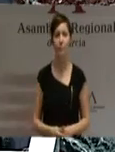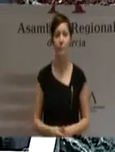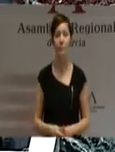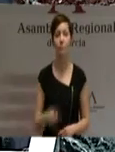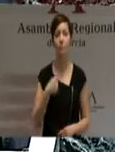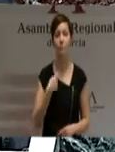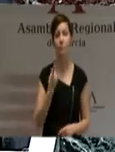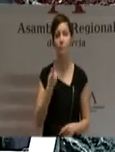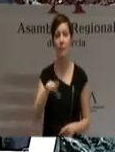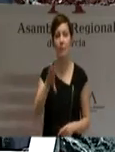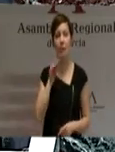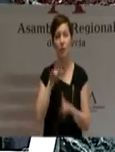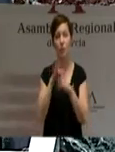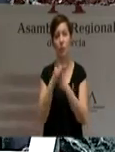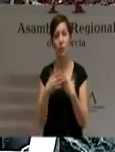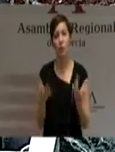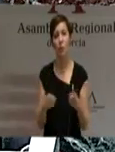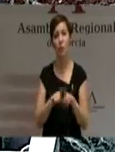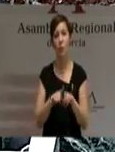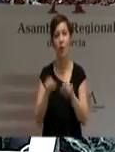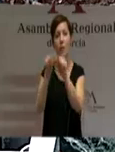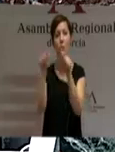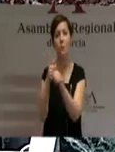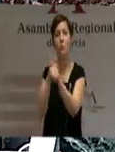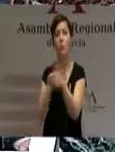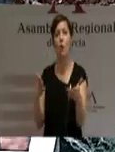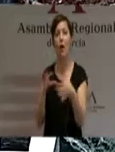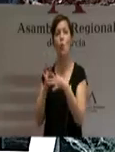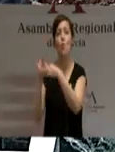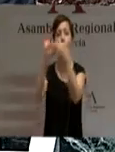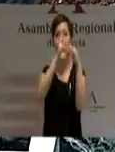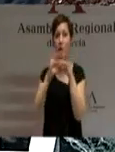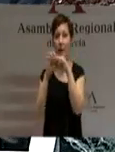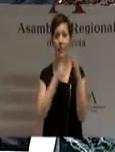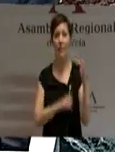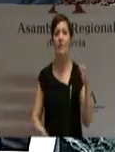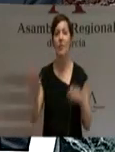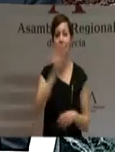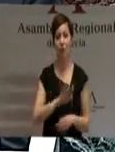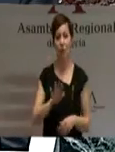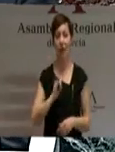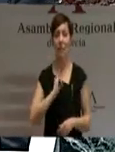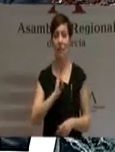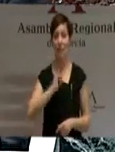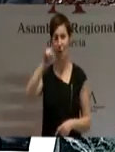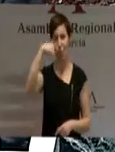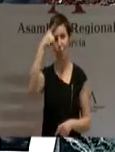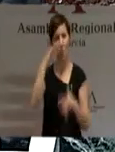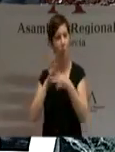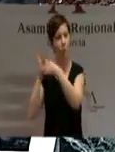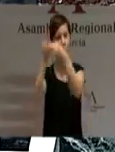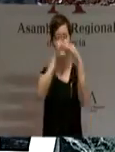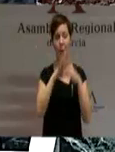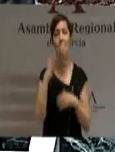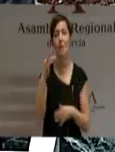debemos tener siempre como referente la defensa de la unidad nacional, la identidad cultural común y la unidad económica de